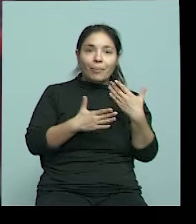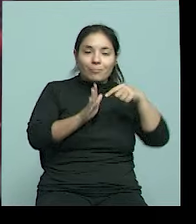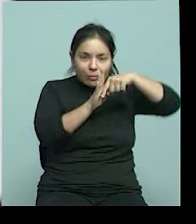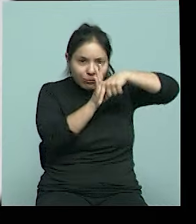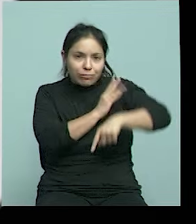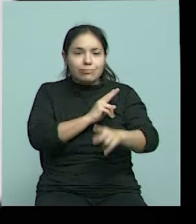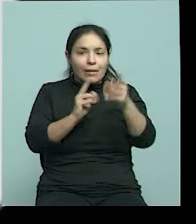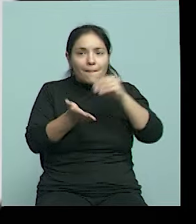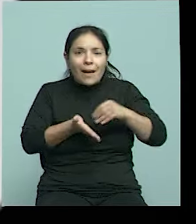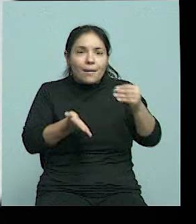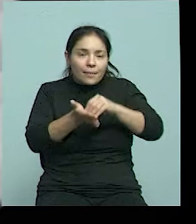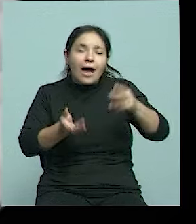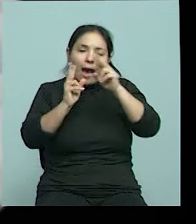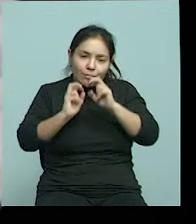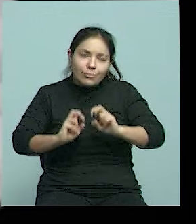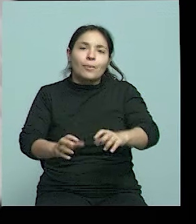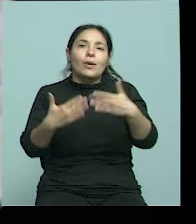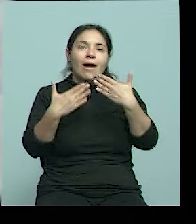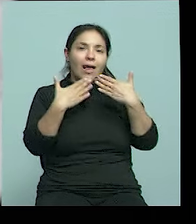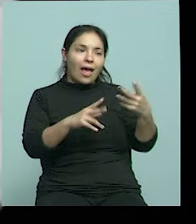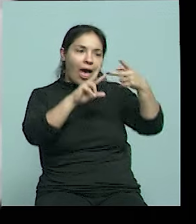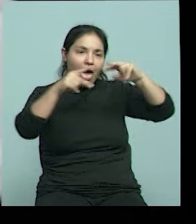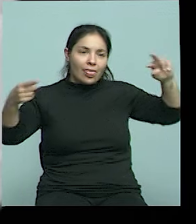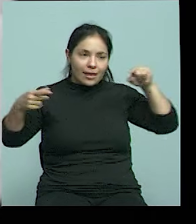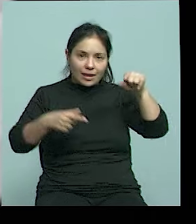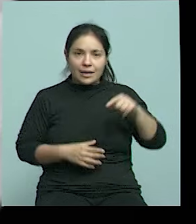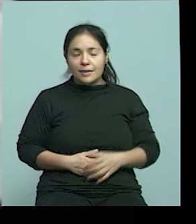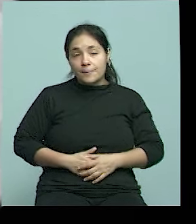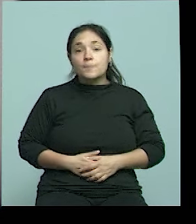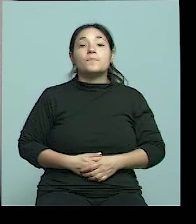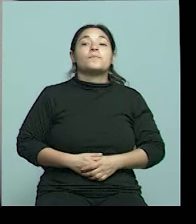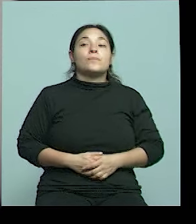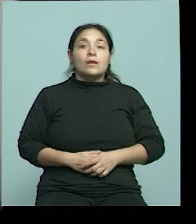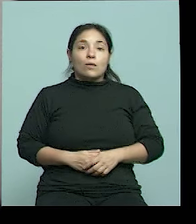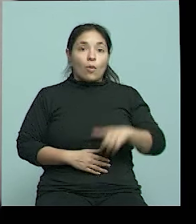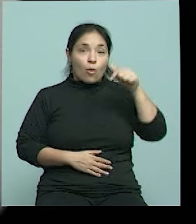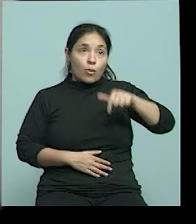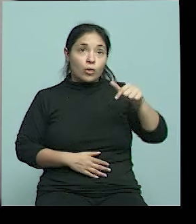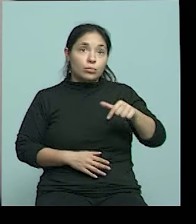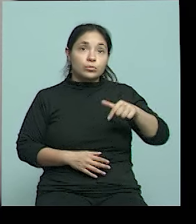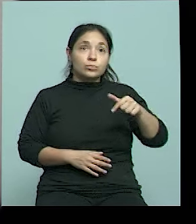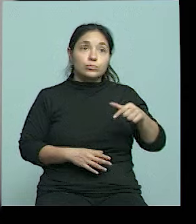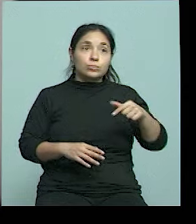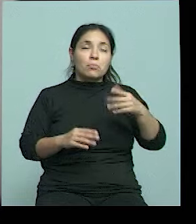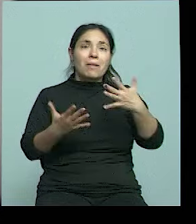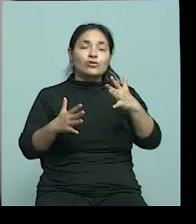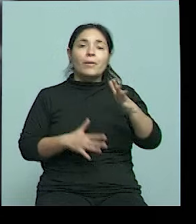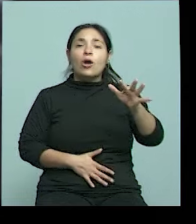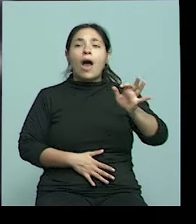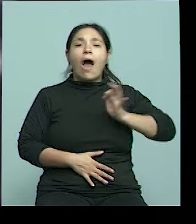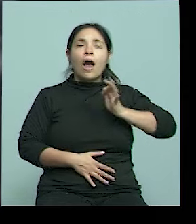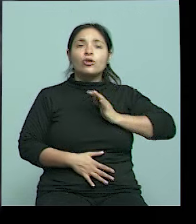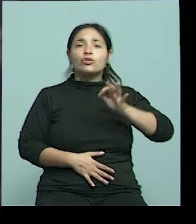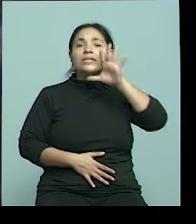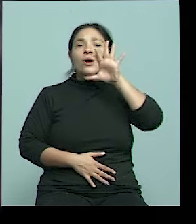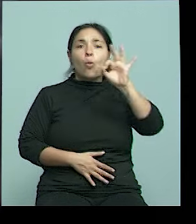que tiene a partir del ADN y la biología molecular. Hoy hace más de 50 años